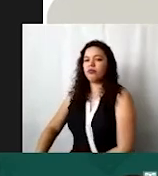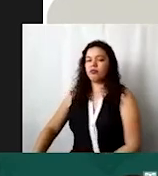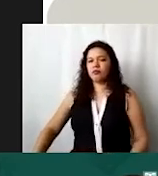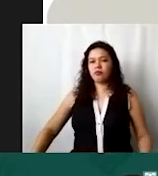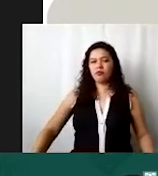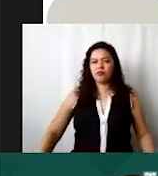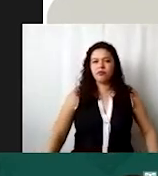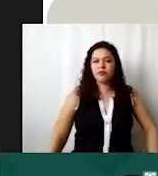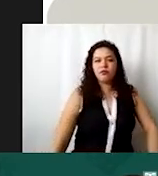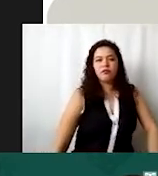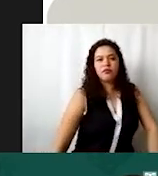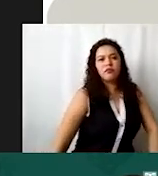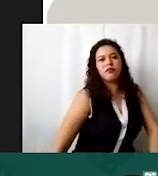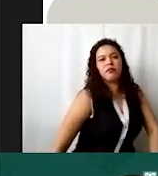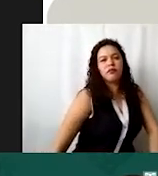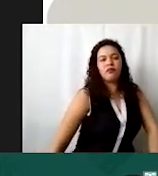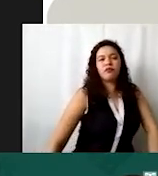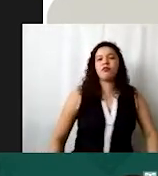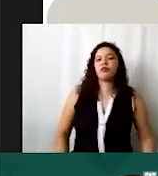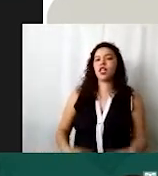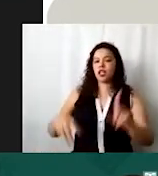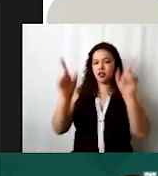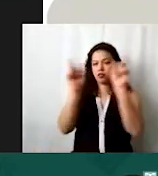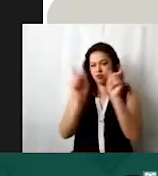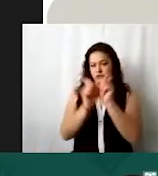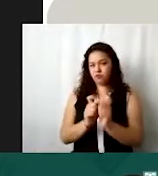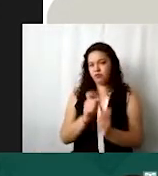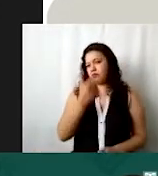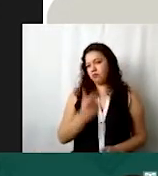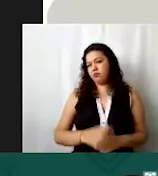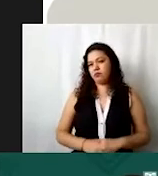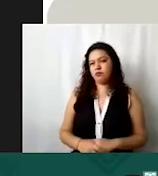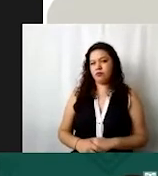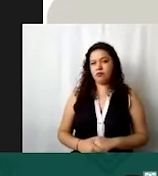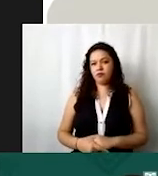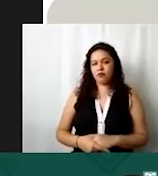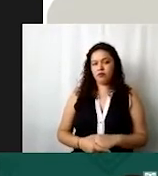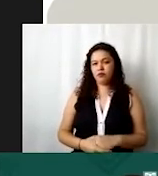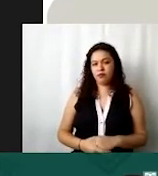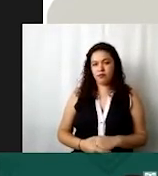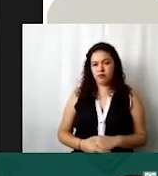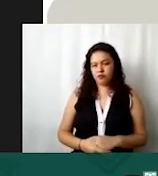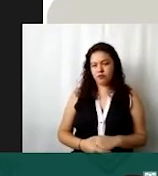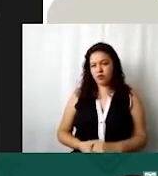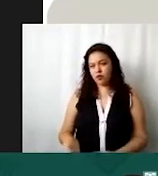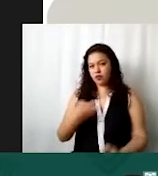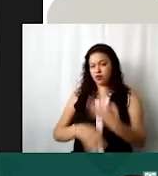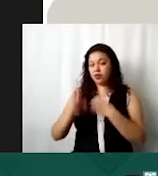y aquí está el resumen presupuestal entonces ustedes ahí pueden ir visualizando todo lo que ven